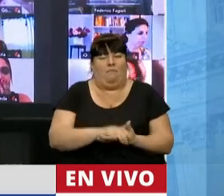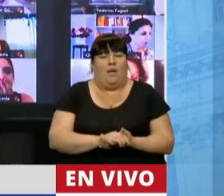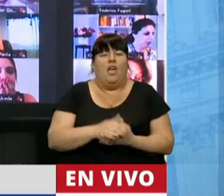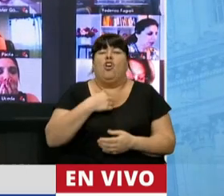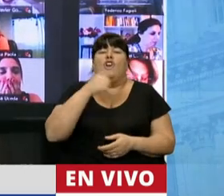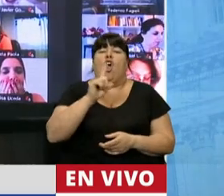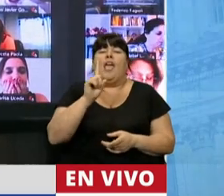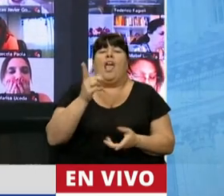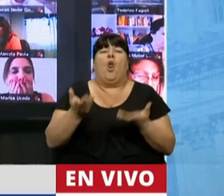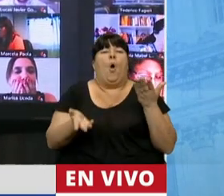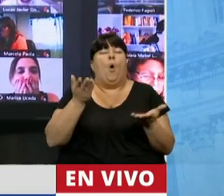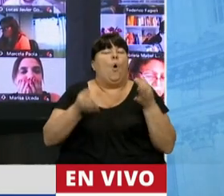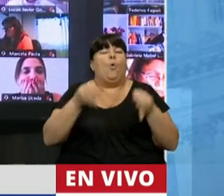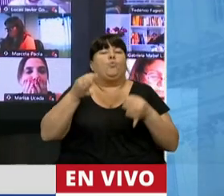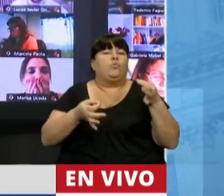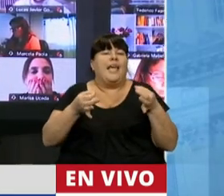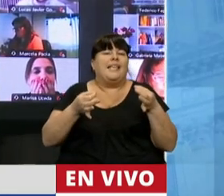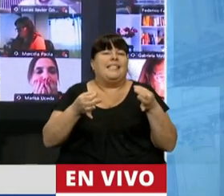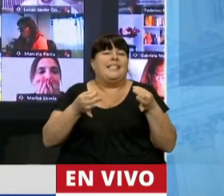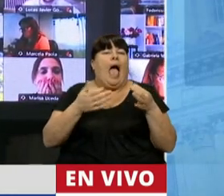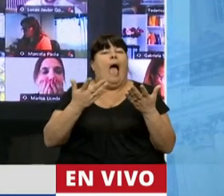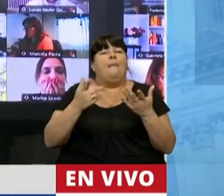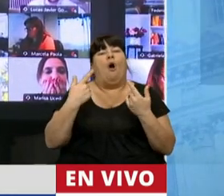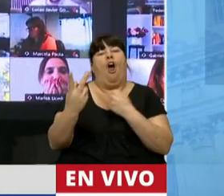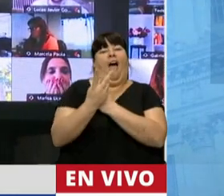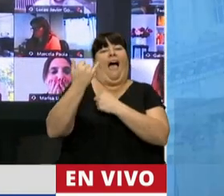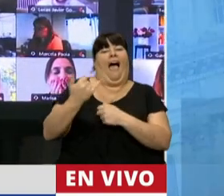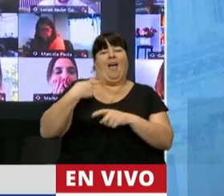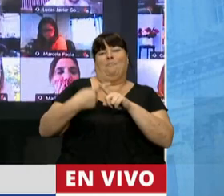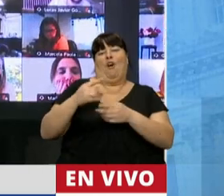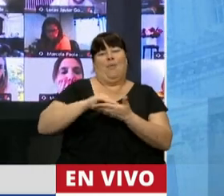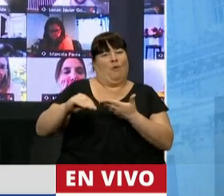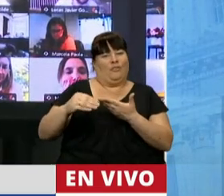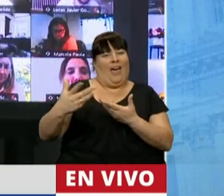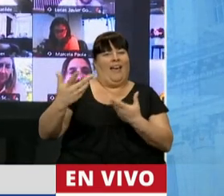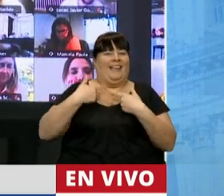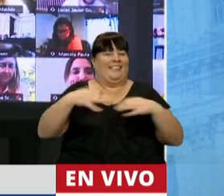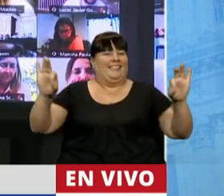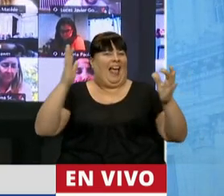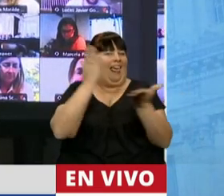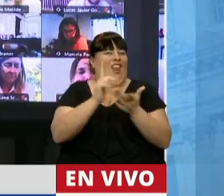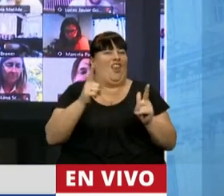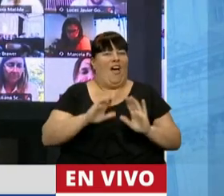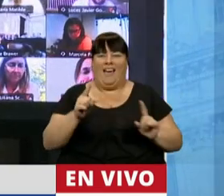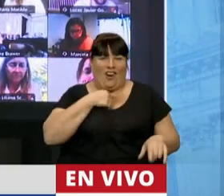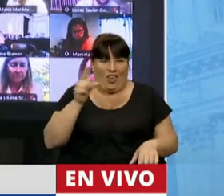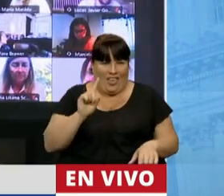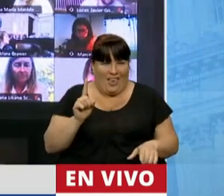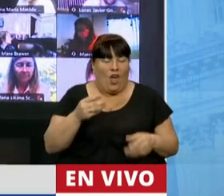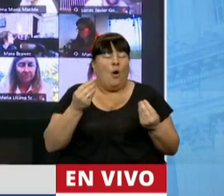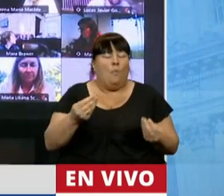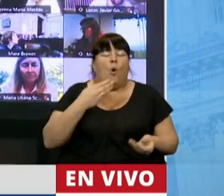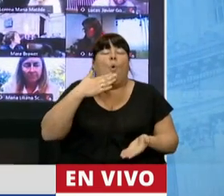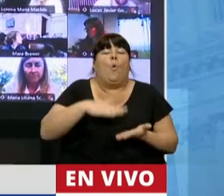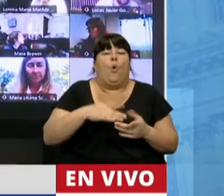Pero yo no quiero una justicia envuelta en fueros, que sea la que me absuelva. Porque